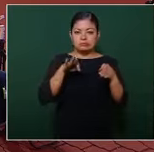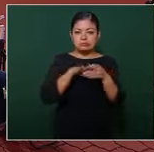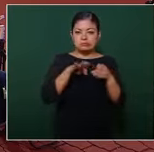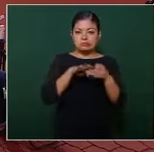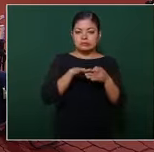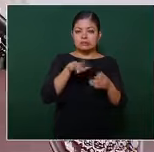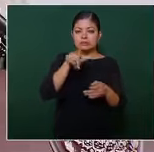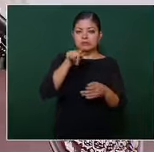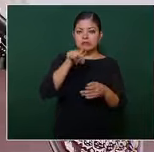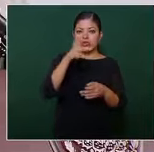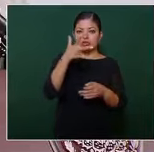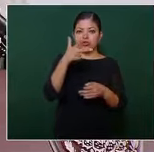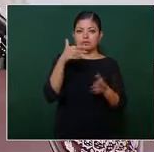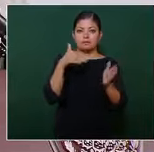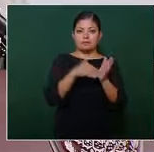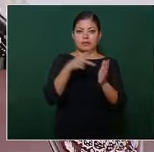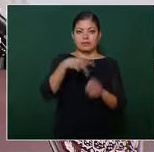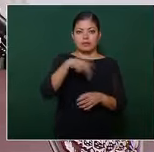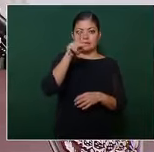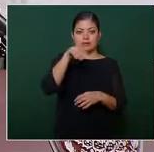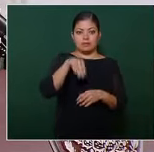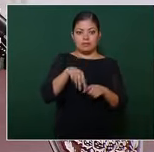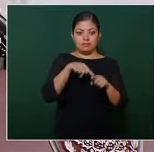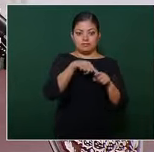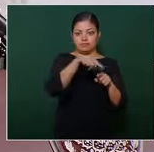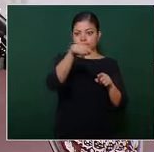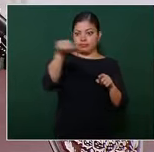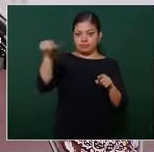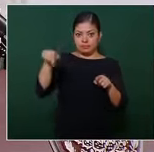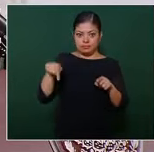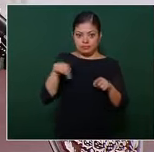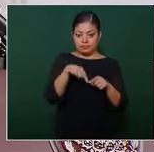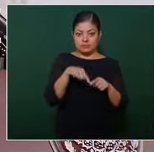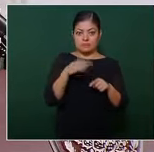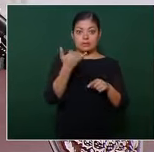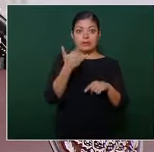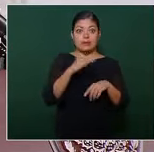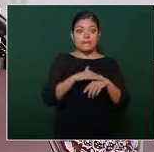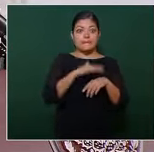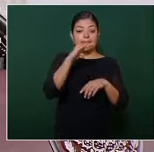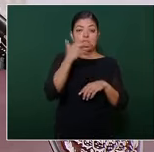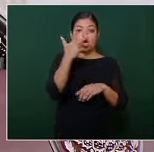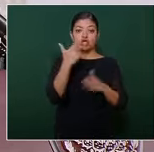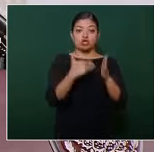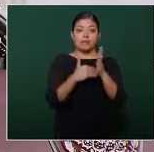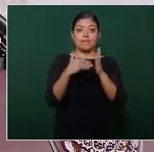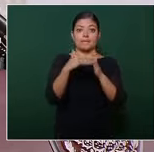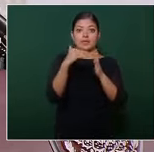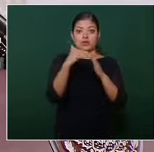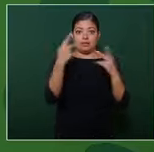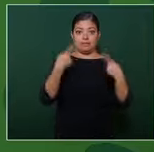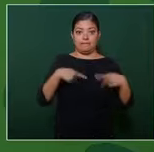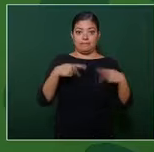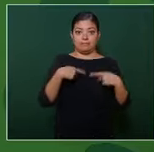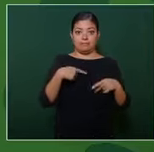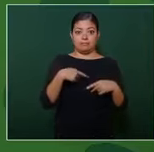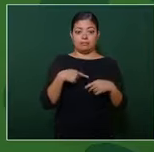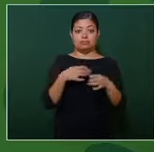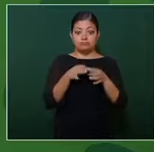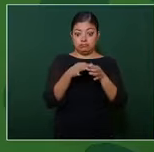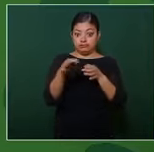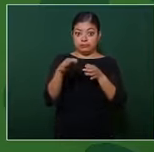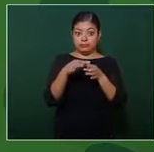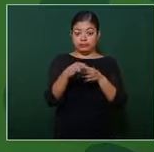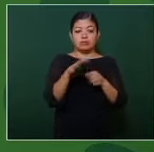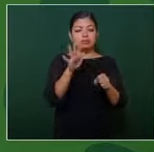mil kilómetros cuadrados y más de ocho millones de habitantes. Los municipios más poblados,